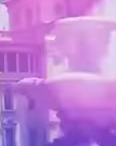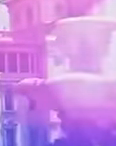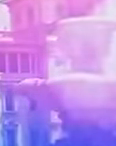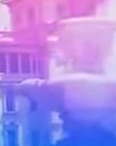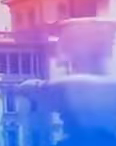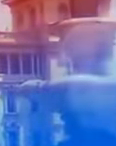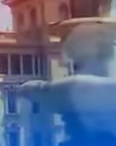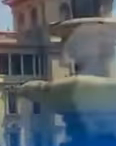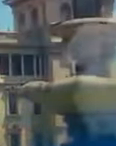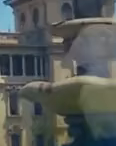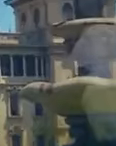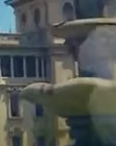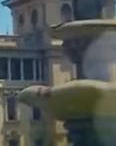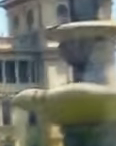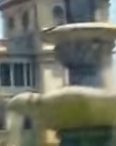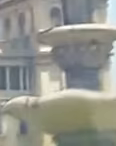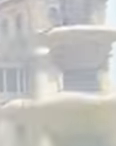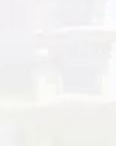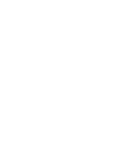un mensaje para la nación.